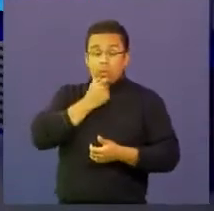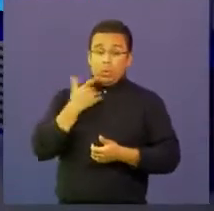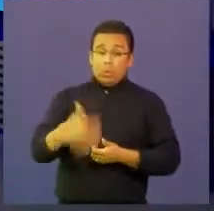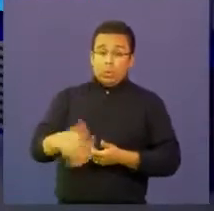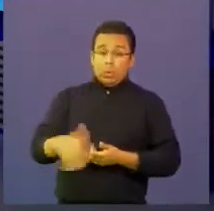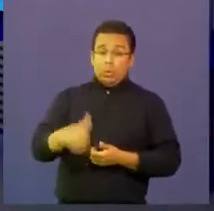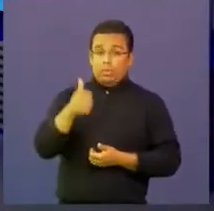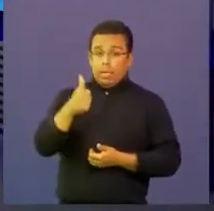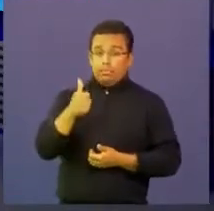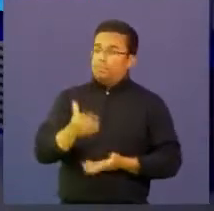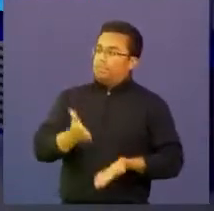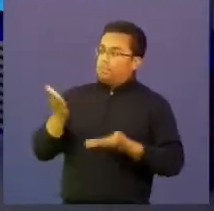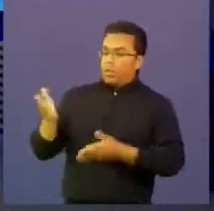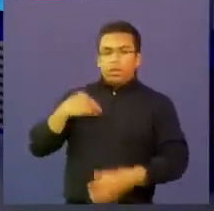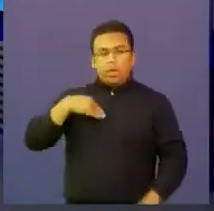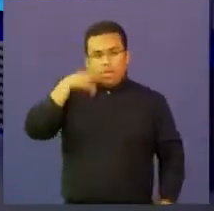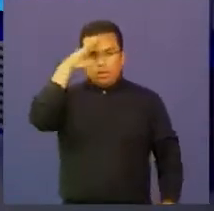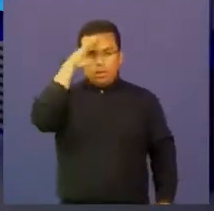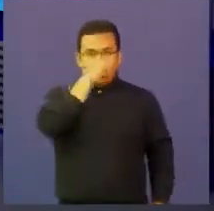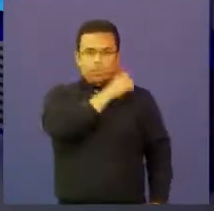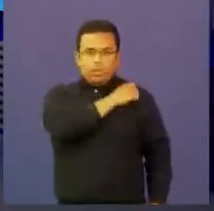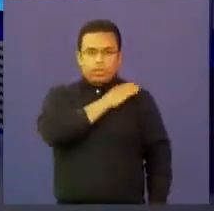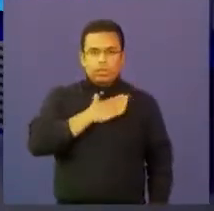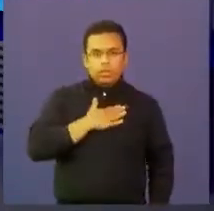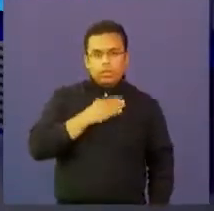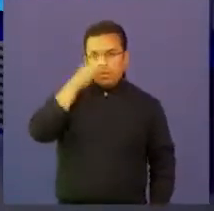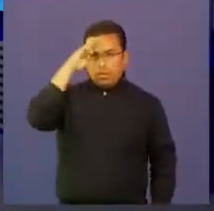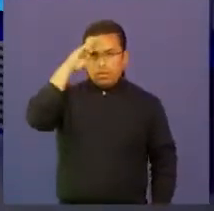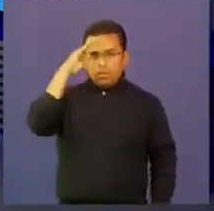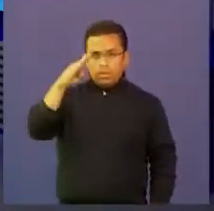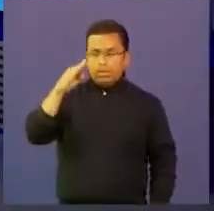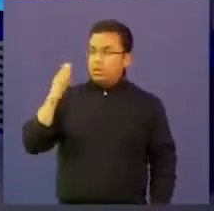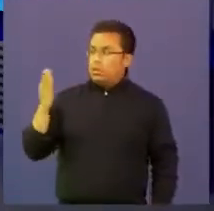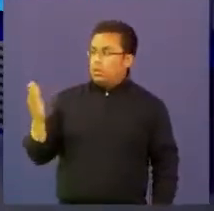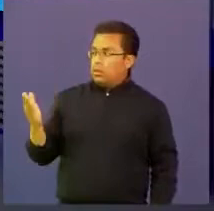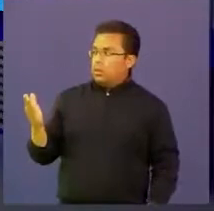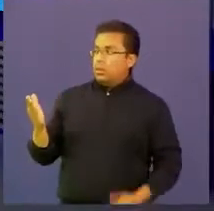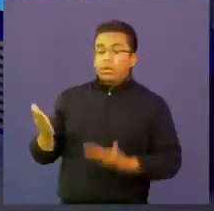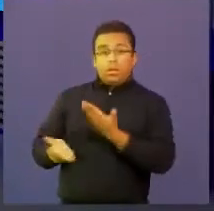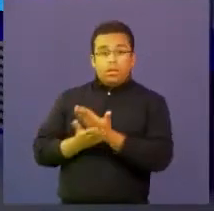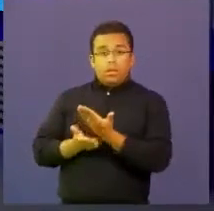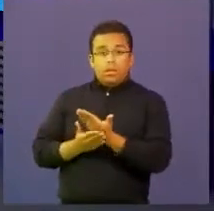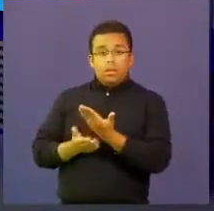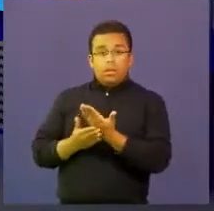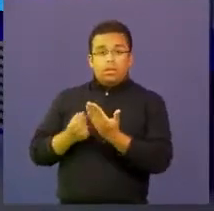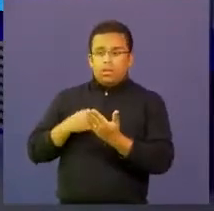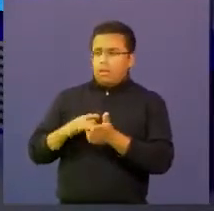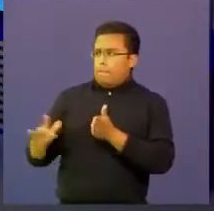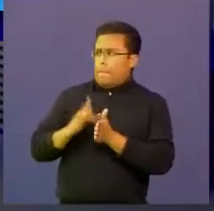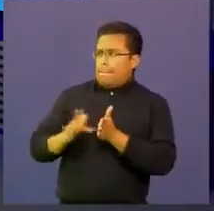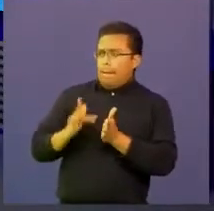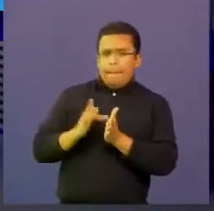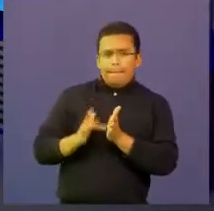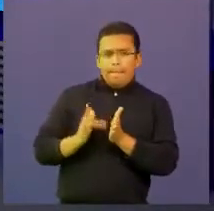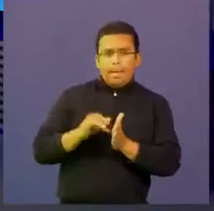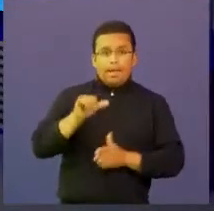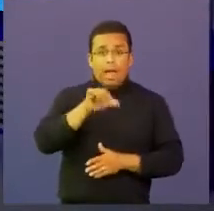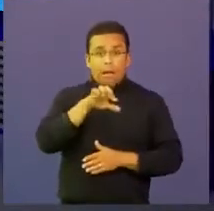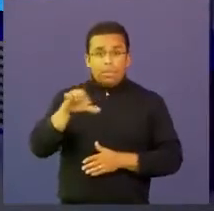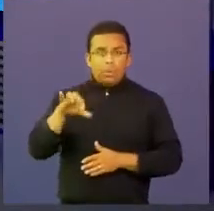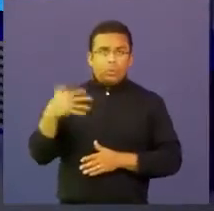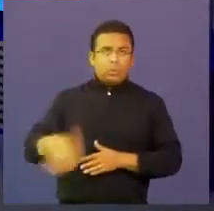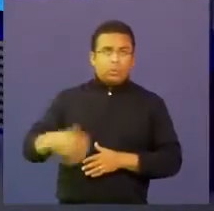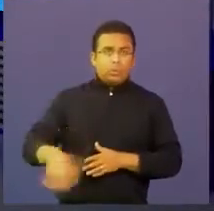está el Capitán Peña, donde le tengo que contar, Capitán, hemos trabajado con su aplicación un montón y tuvimos